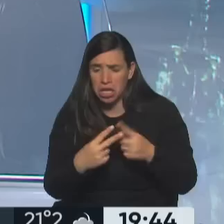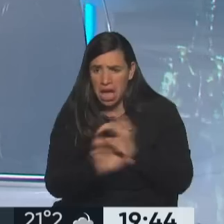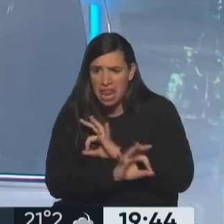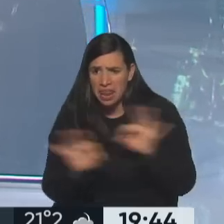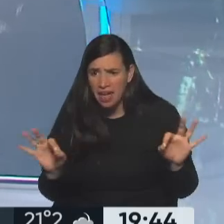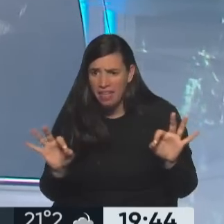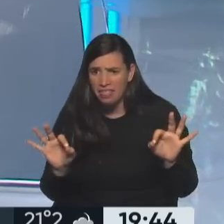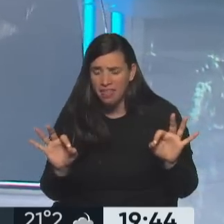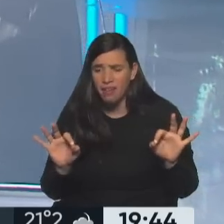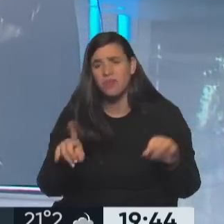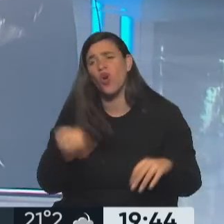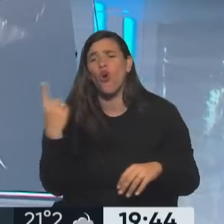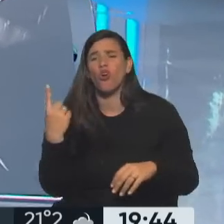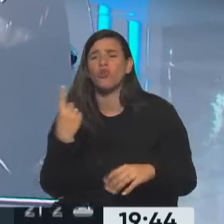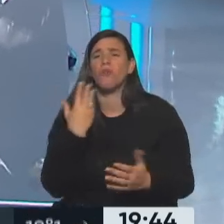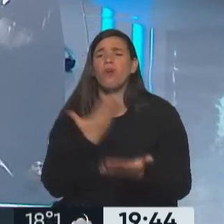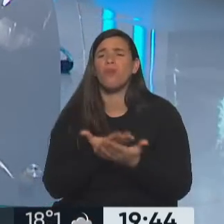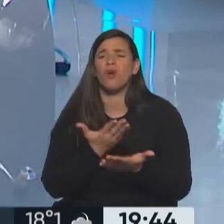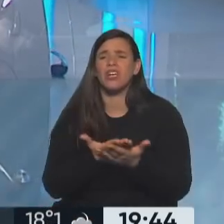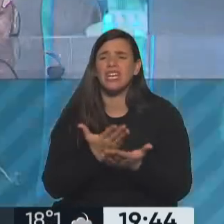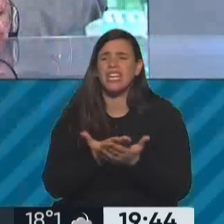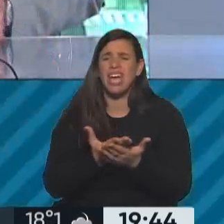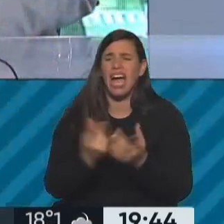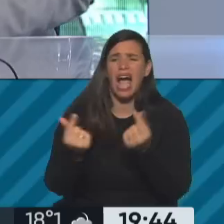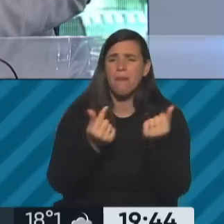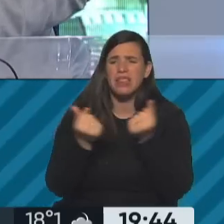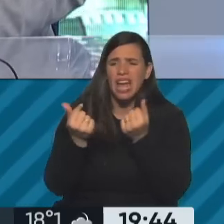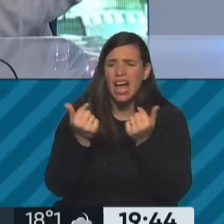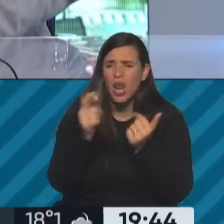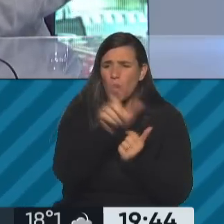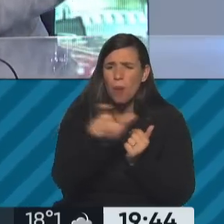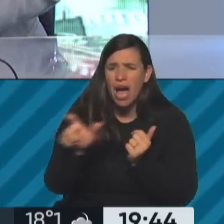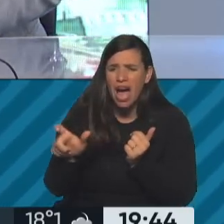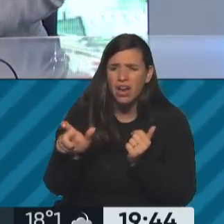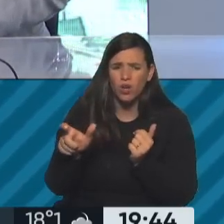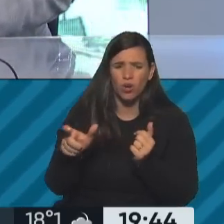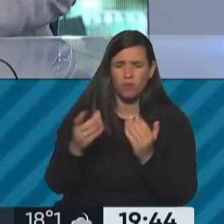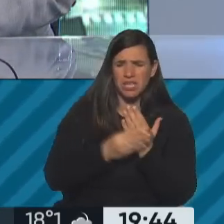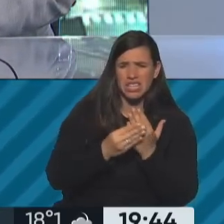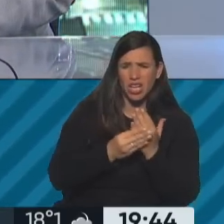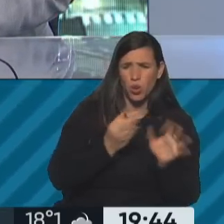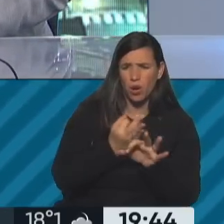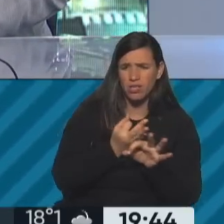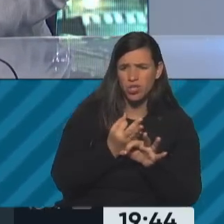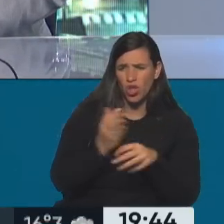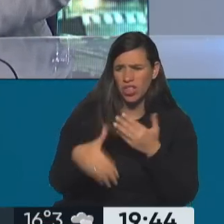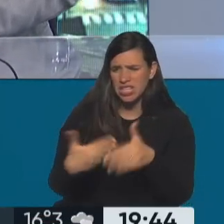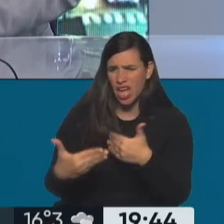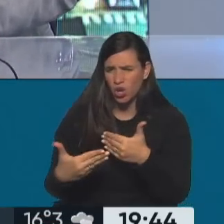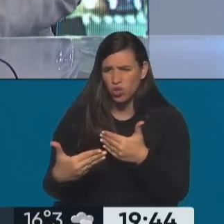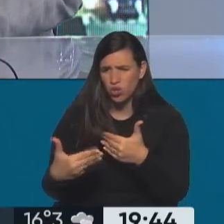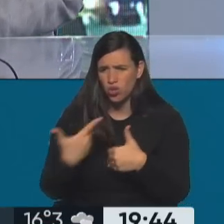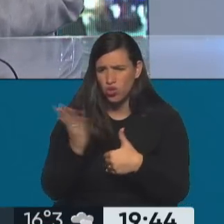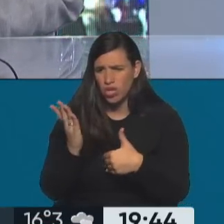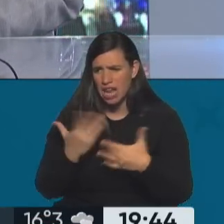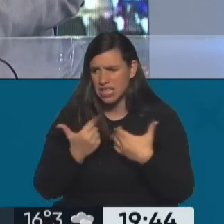de Capital Humano, llamarlo de alguna manera, donde decía juntar el Ministerio de Educación con Salud y Desarrollo Social. Imaginémonos si el